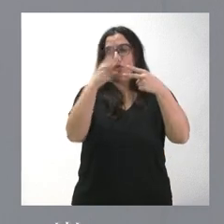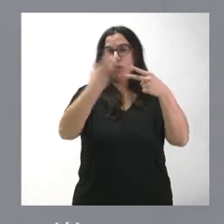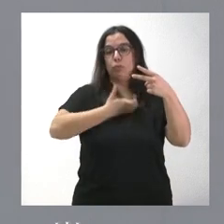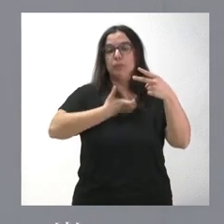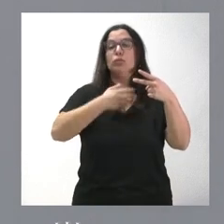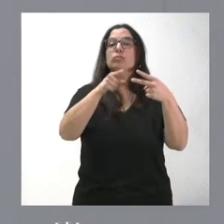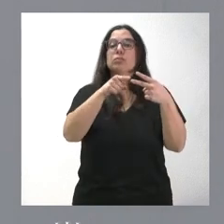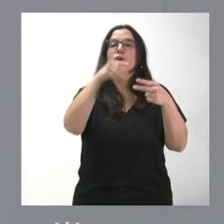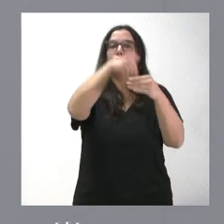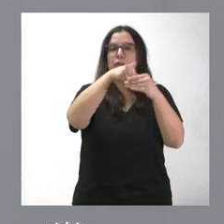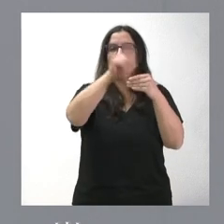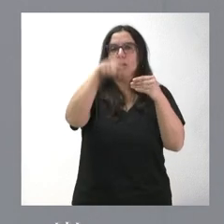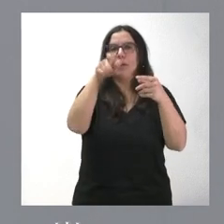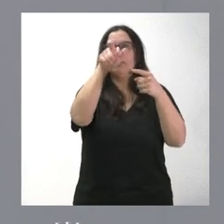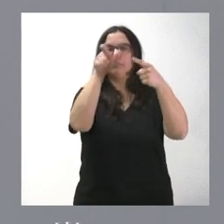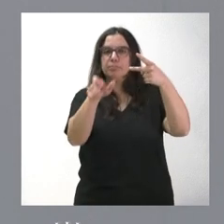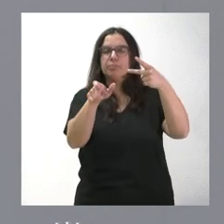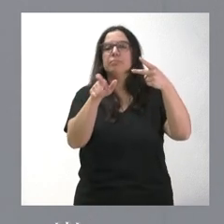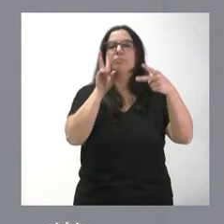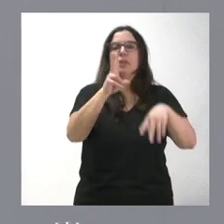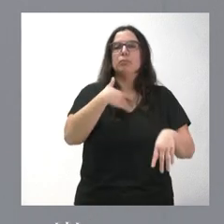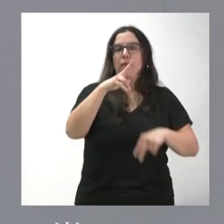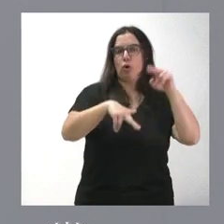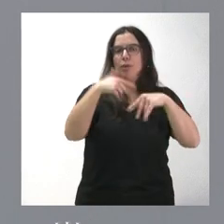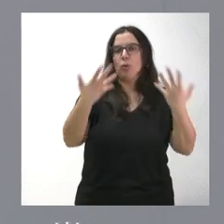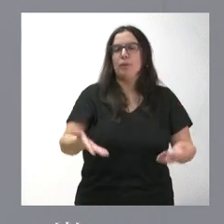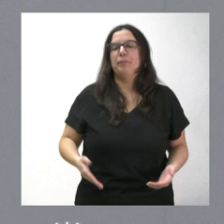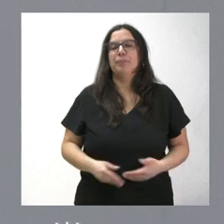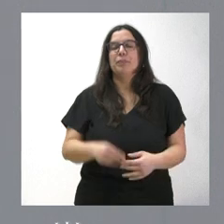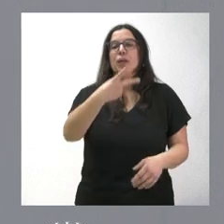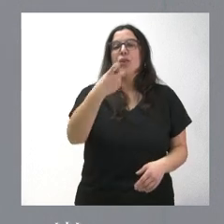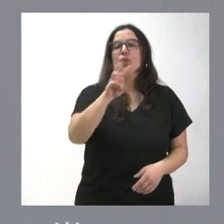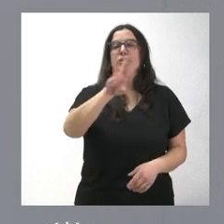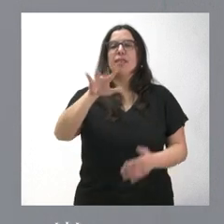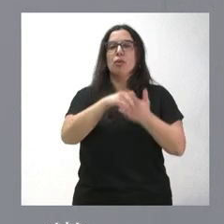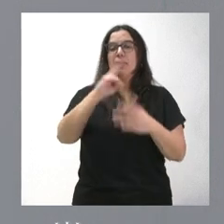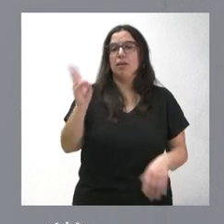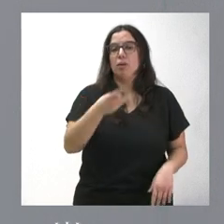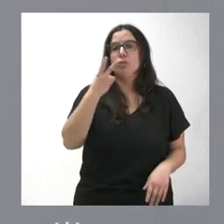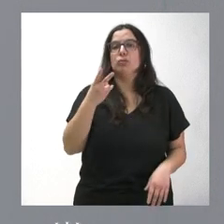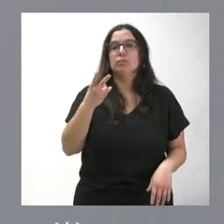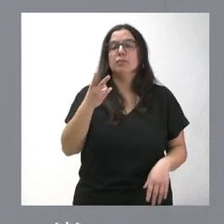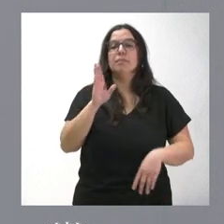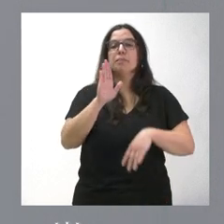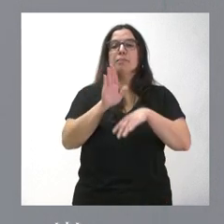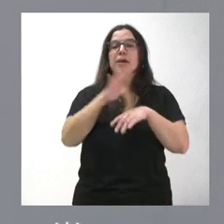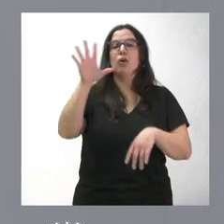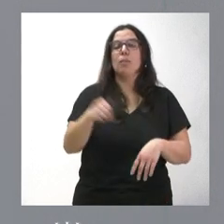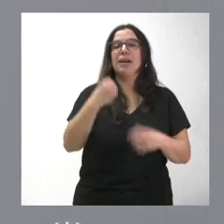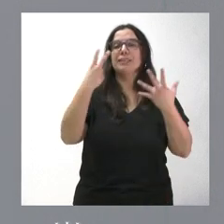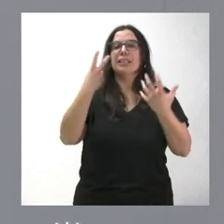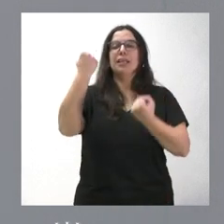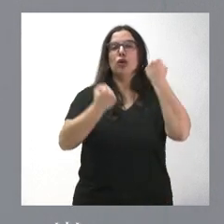Tienen ustedes también el contenido de la relación de estas obras. 235.000 euros para adquirir siete vehículos